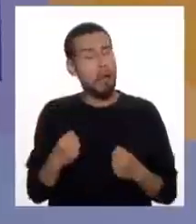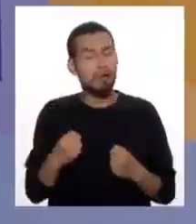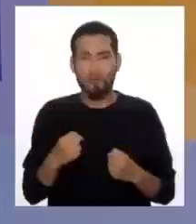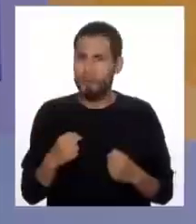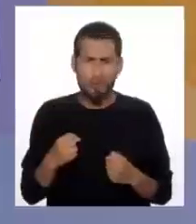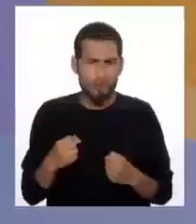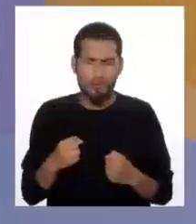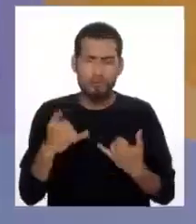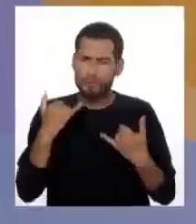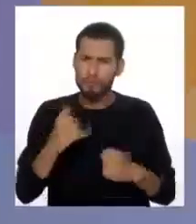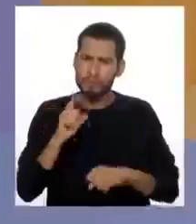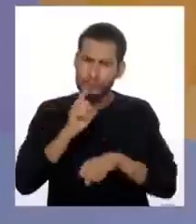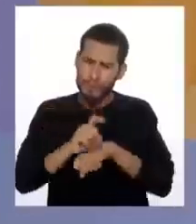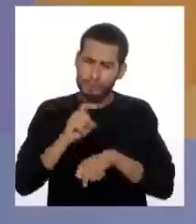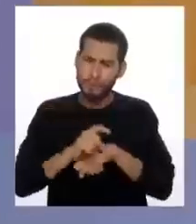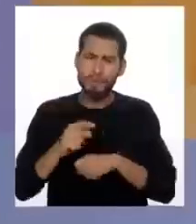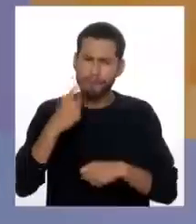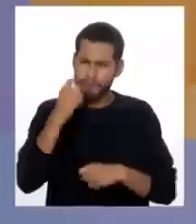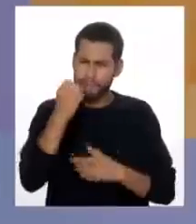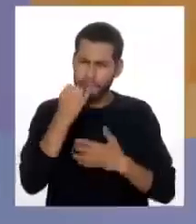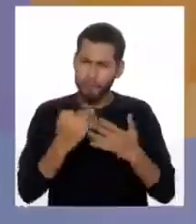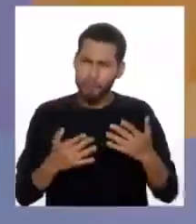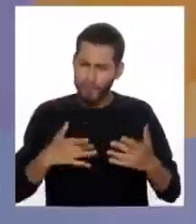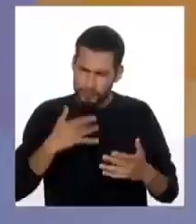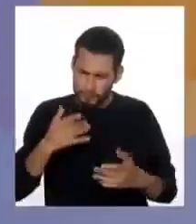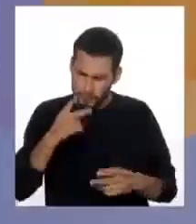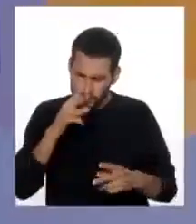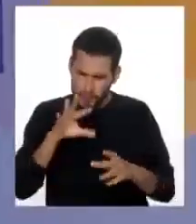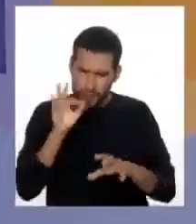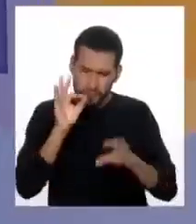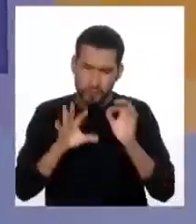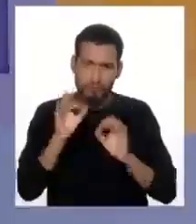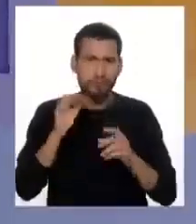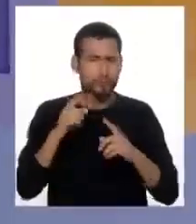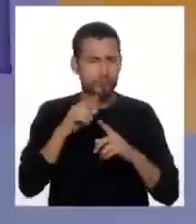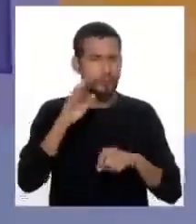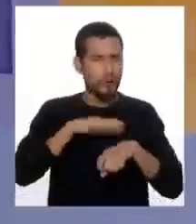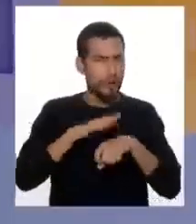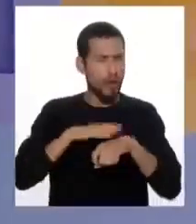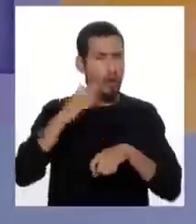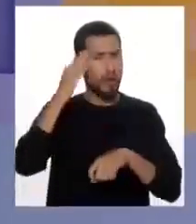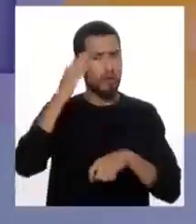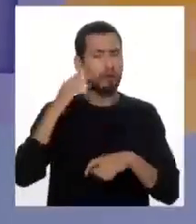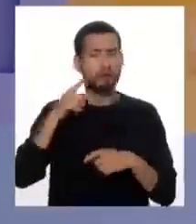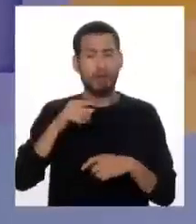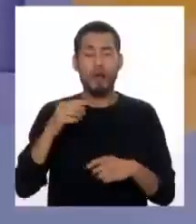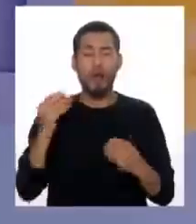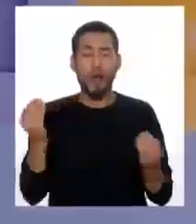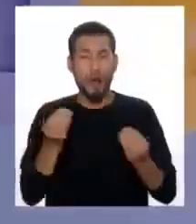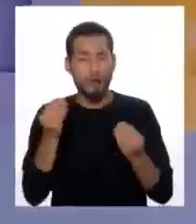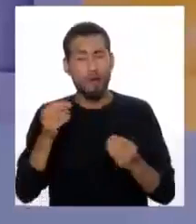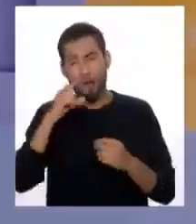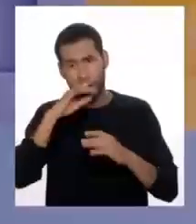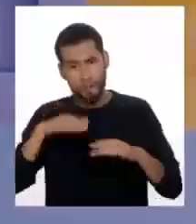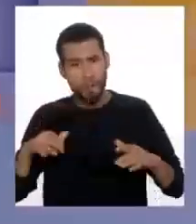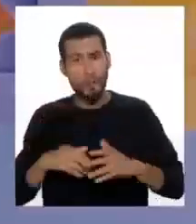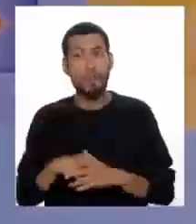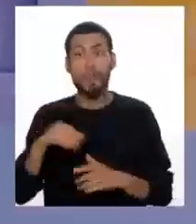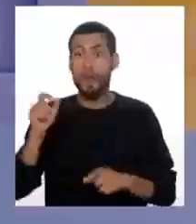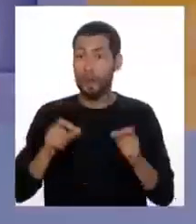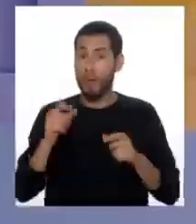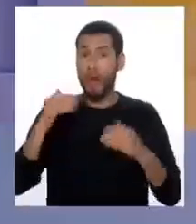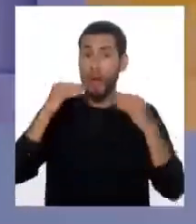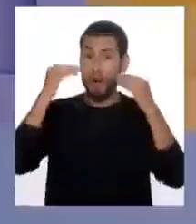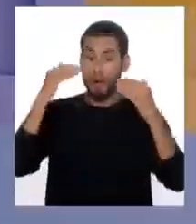aquí para enseñarles cuáles son los signos de alerta. El adolescente, el niño y algunas personas adultas creen que el éxito